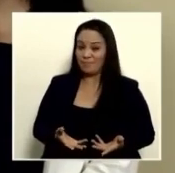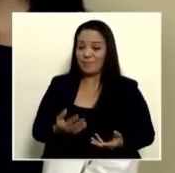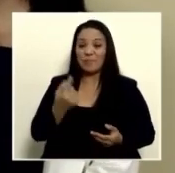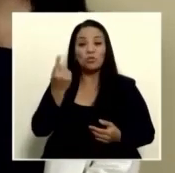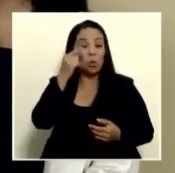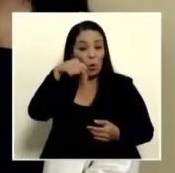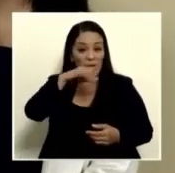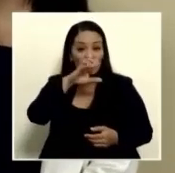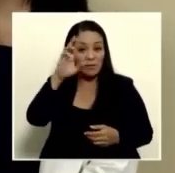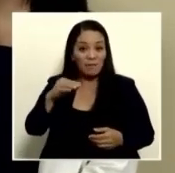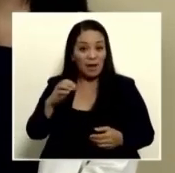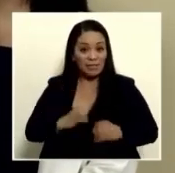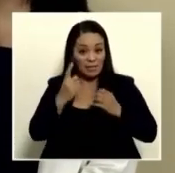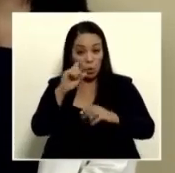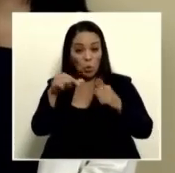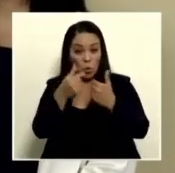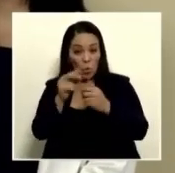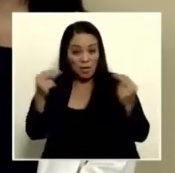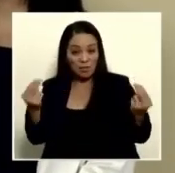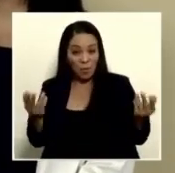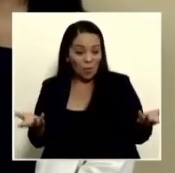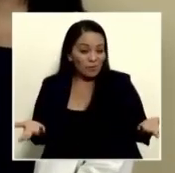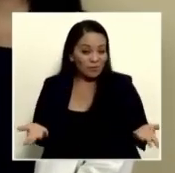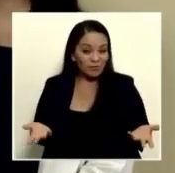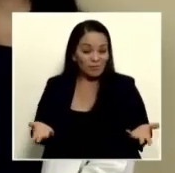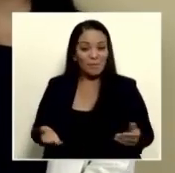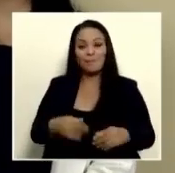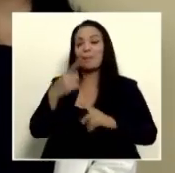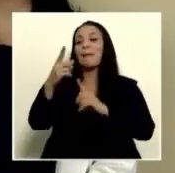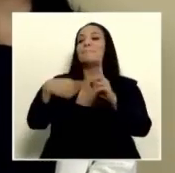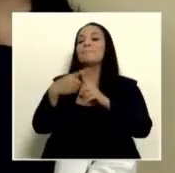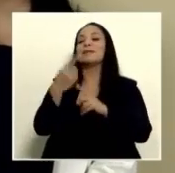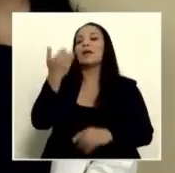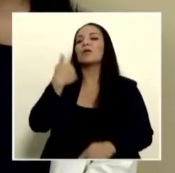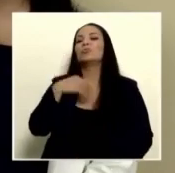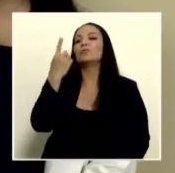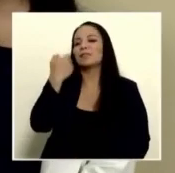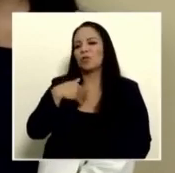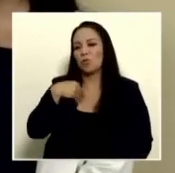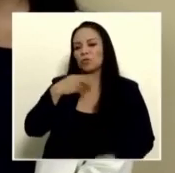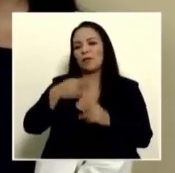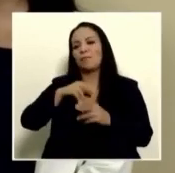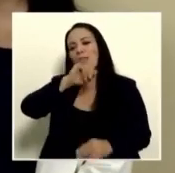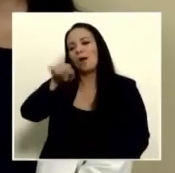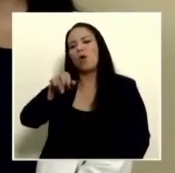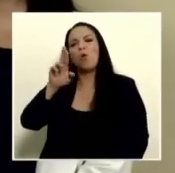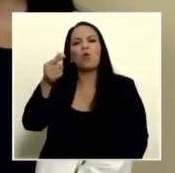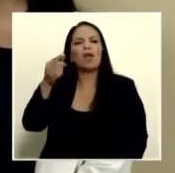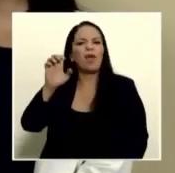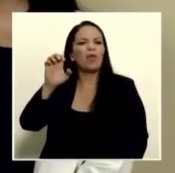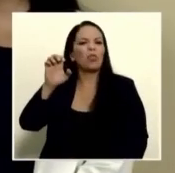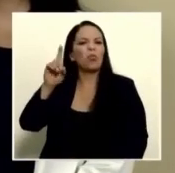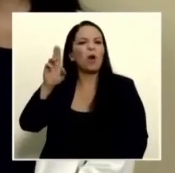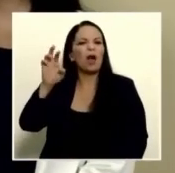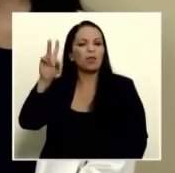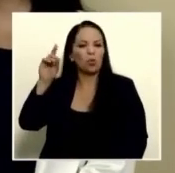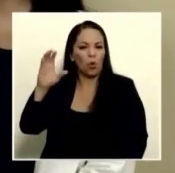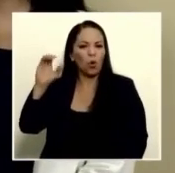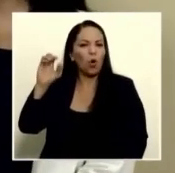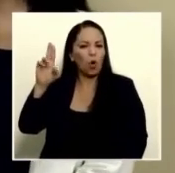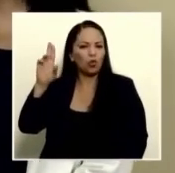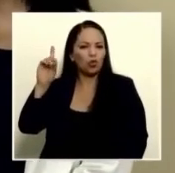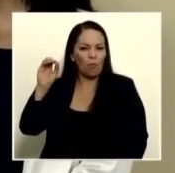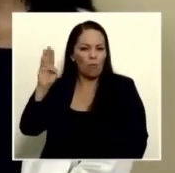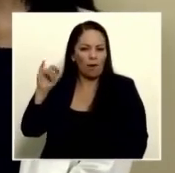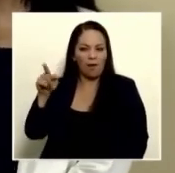como la nación además hay un señor que se llama Jorge Eduardo Córdoba o algo así yo no sé que en unos